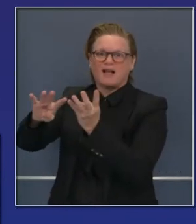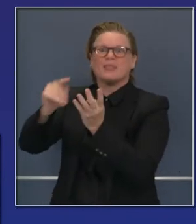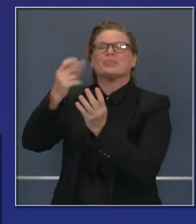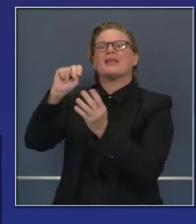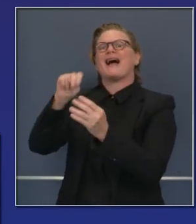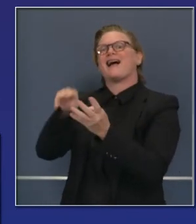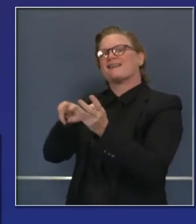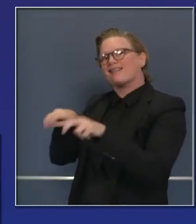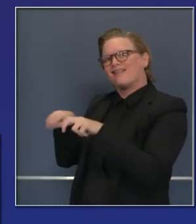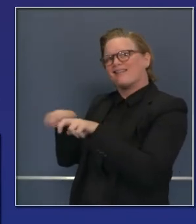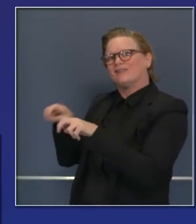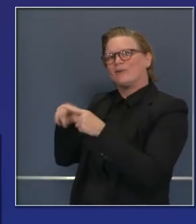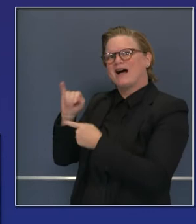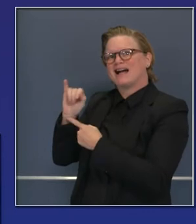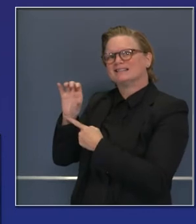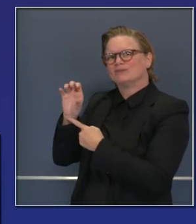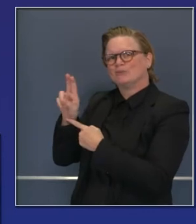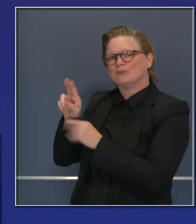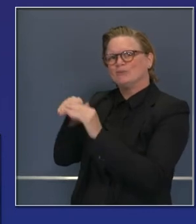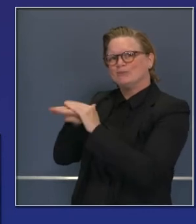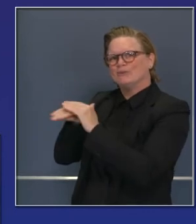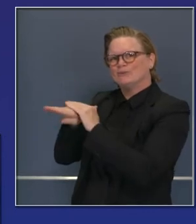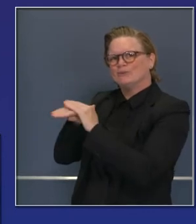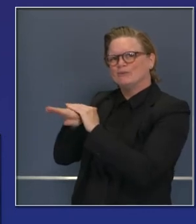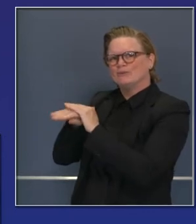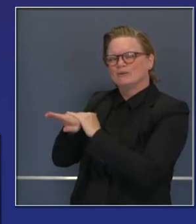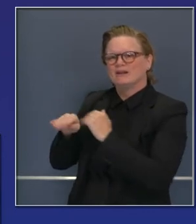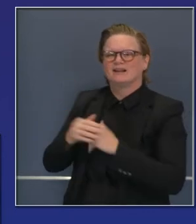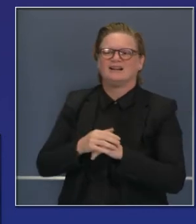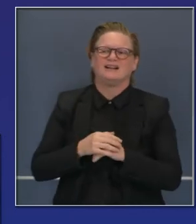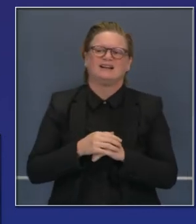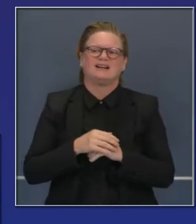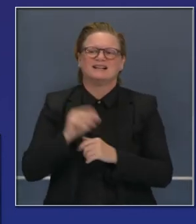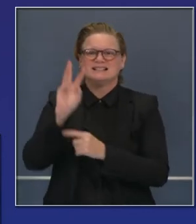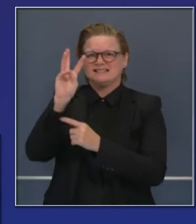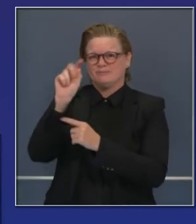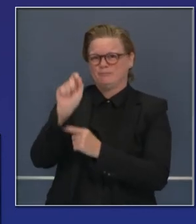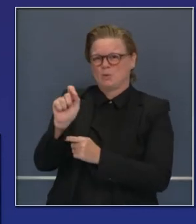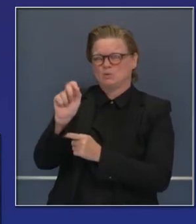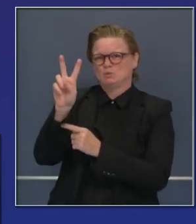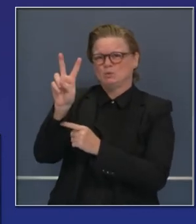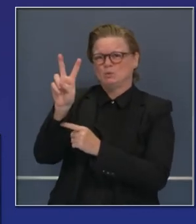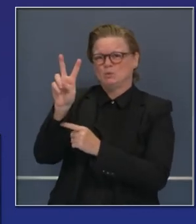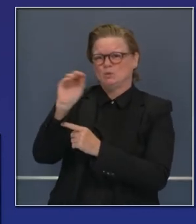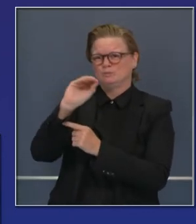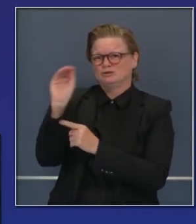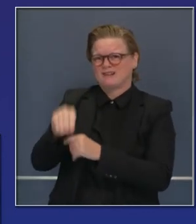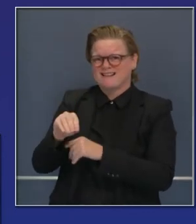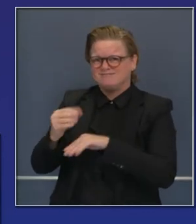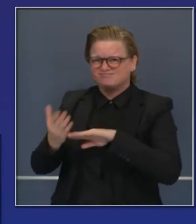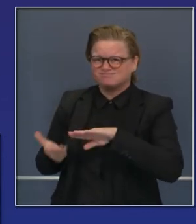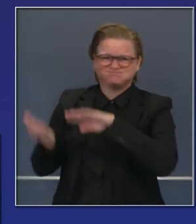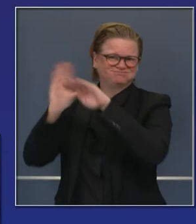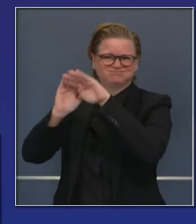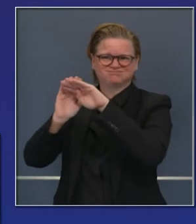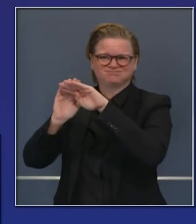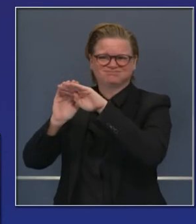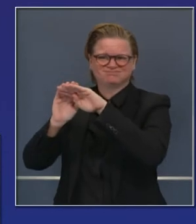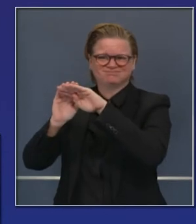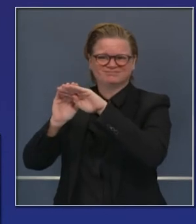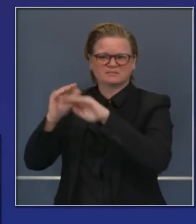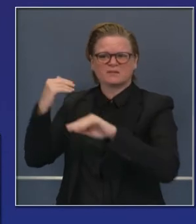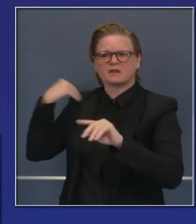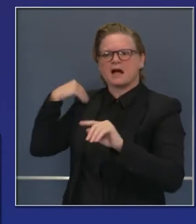señalar que 6.2% no es el número más alto que se ha visto en este